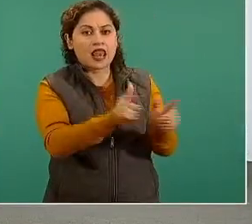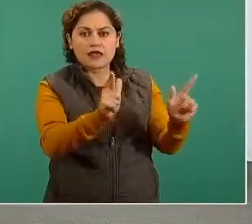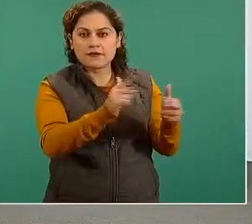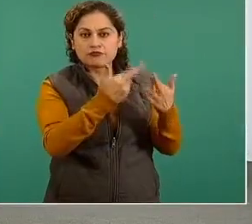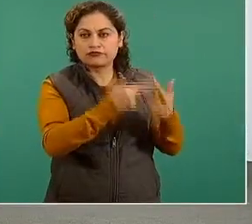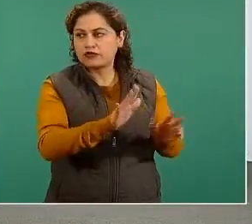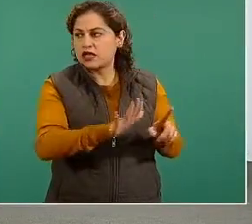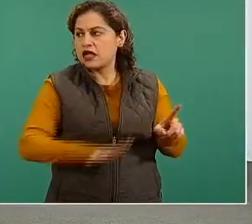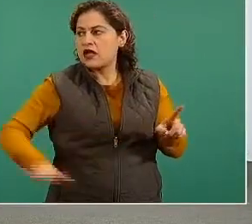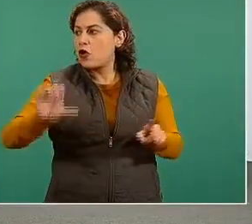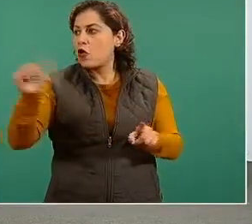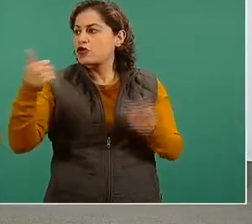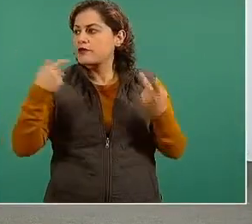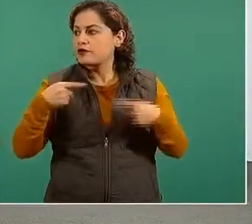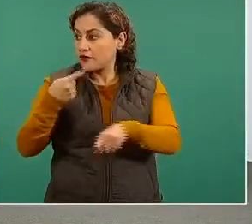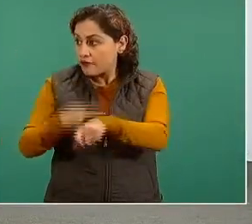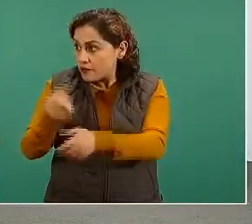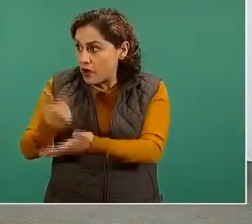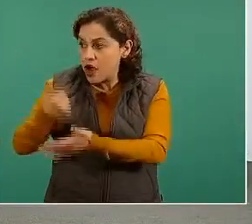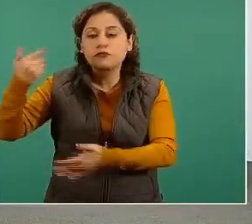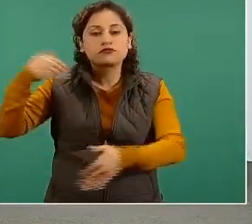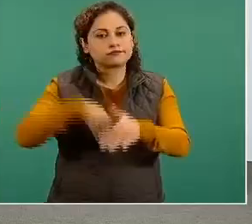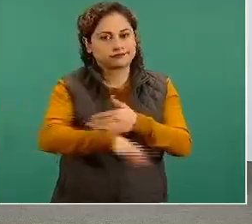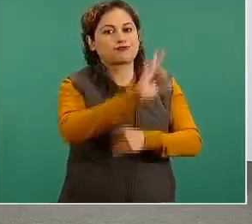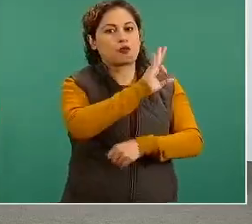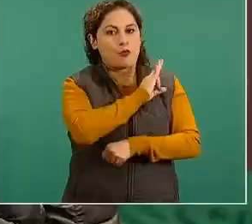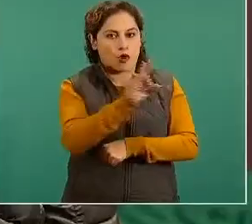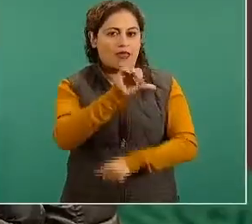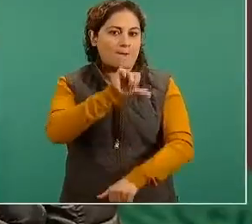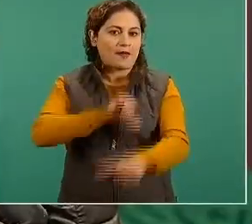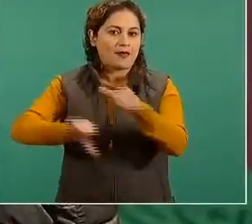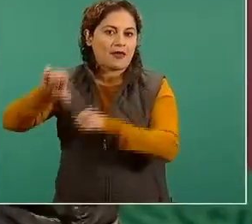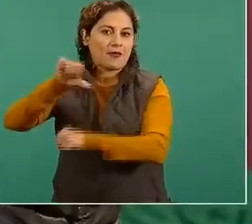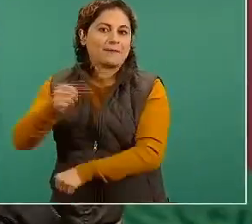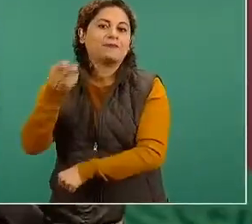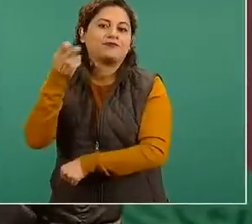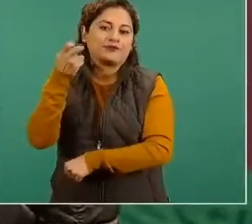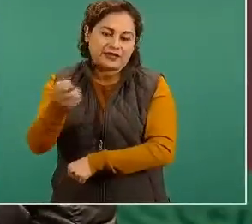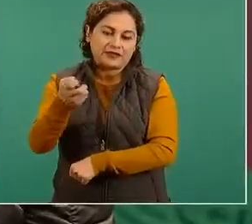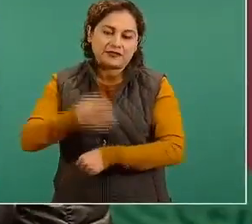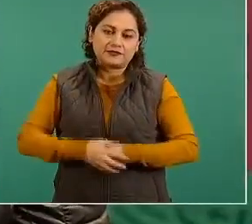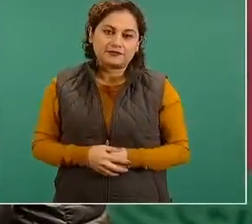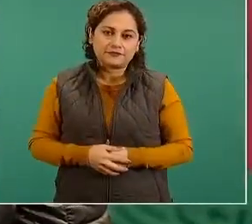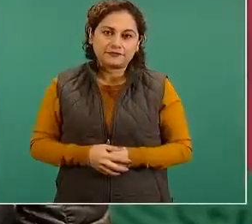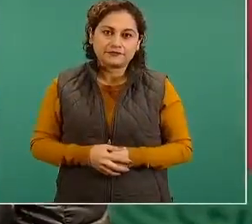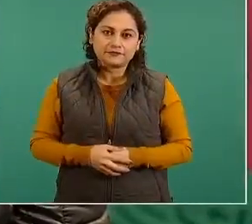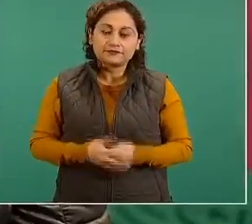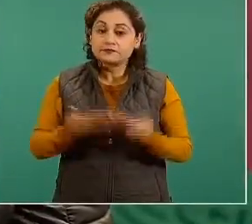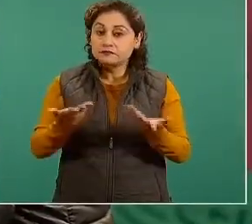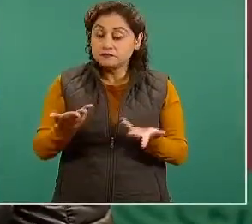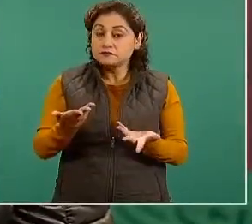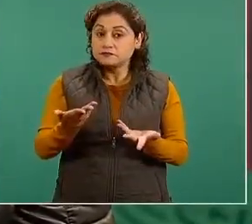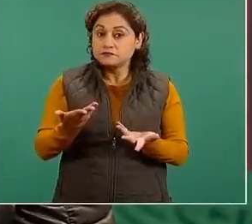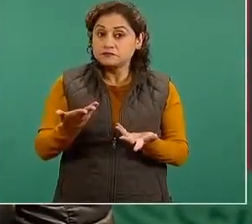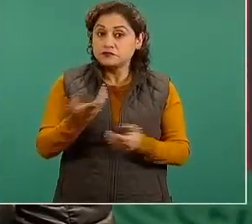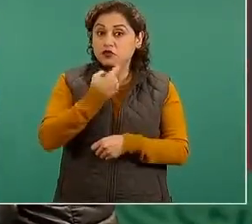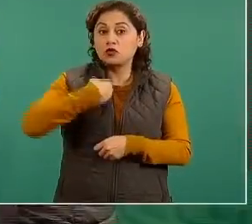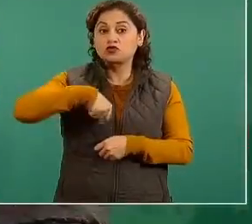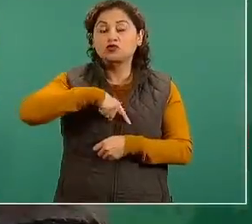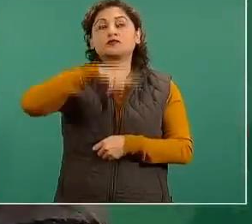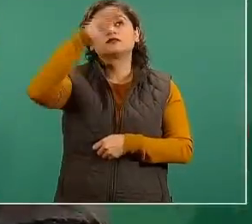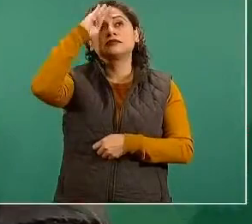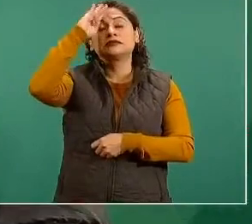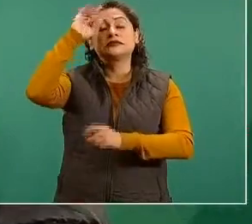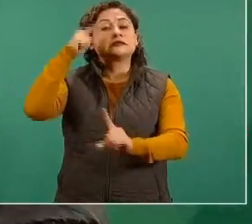primaria de la salud, que tiene como finalidad encontrar a las personas que viven con